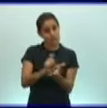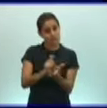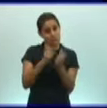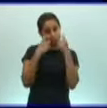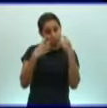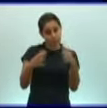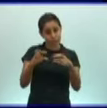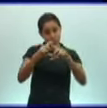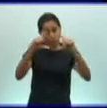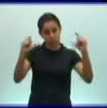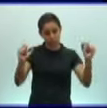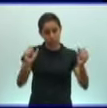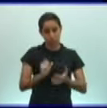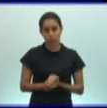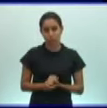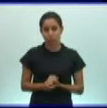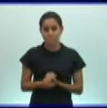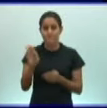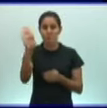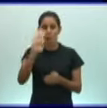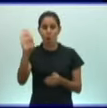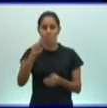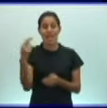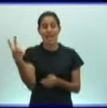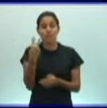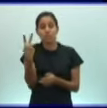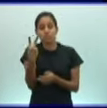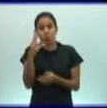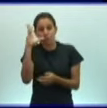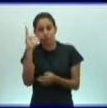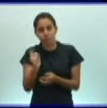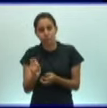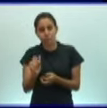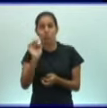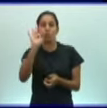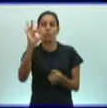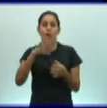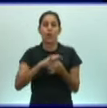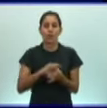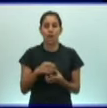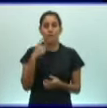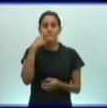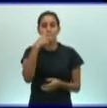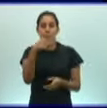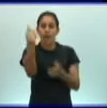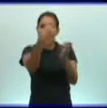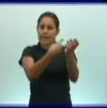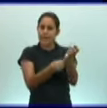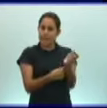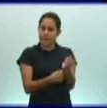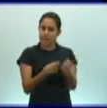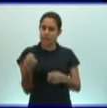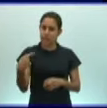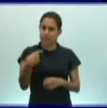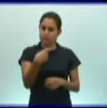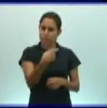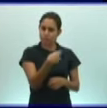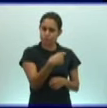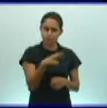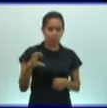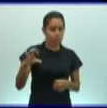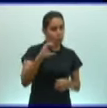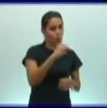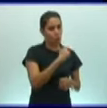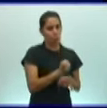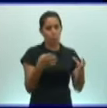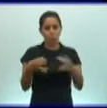texto, el libro Biología II de octavo grado. Van a estar viendo las características de los platemintos de la página 63 a la